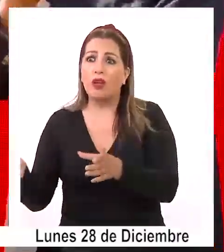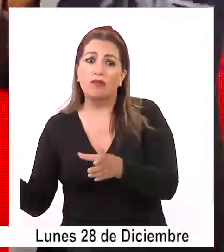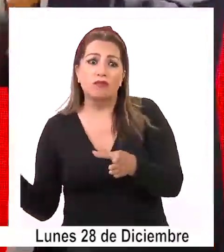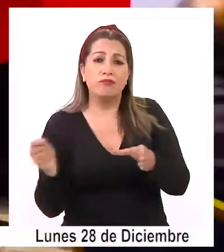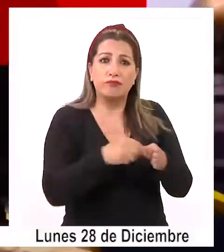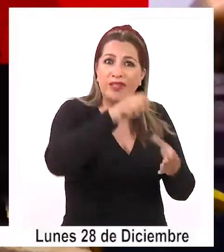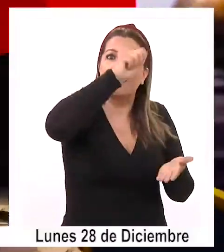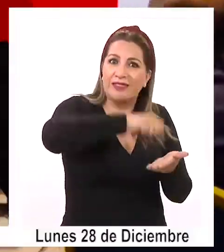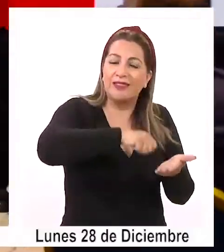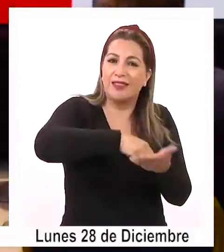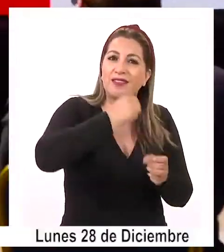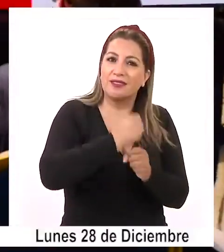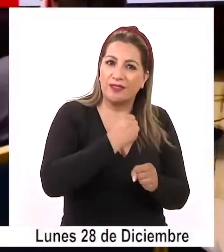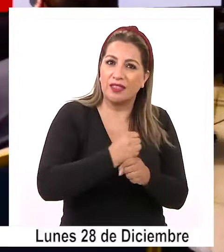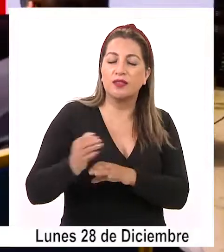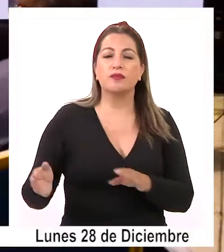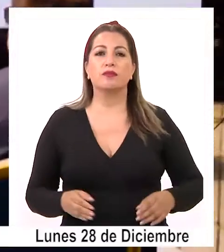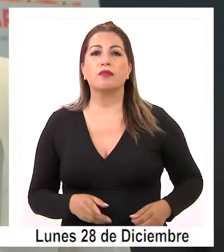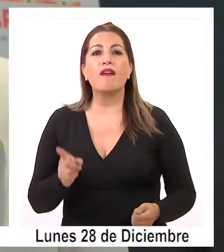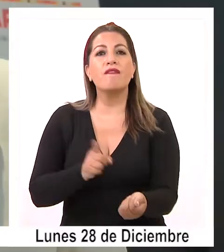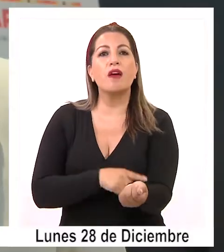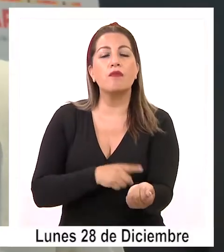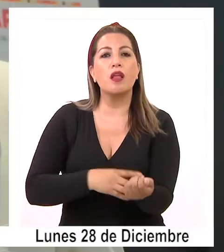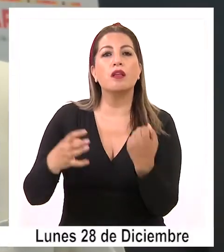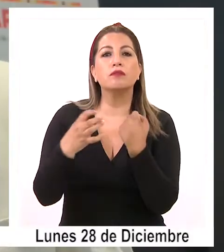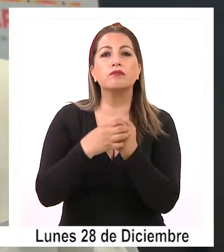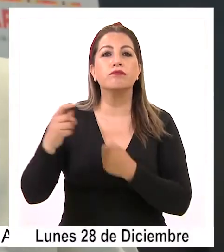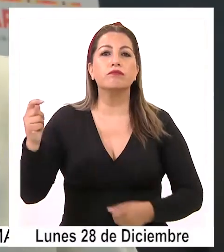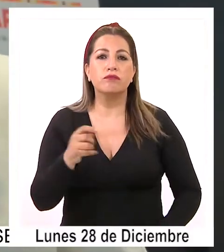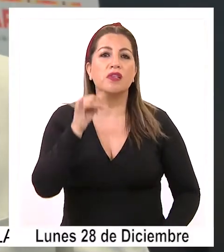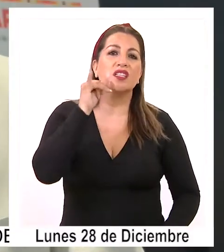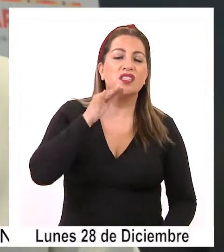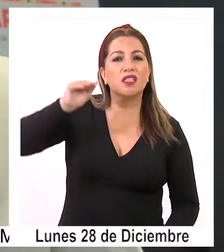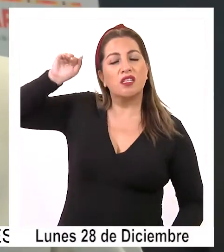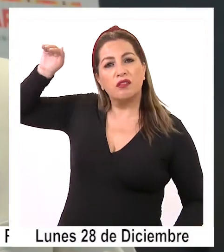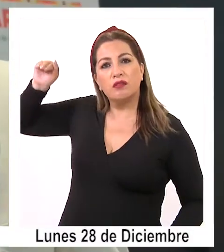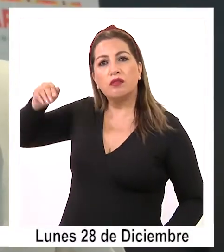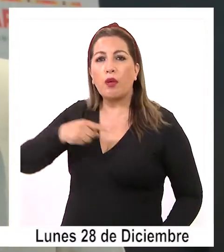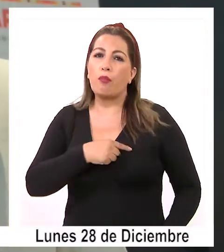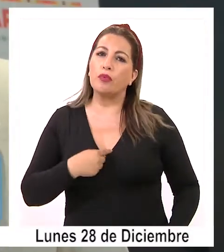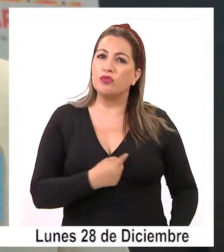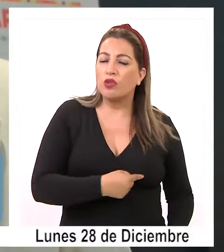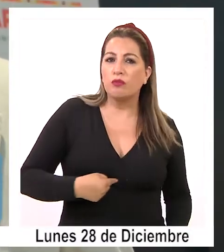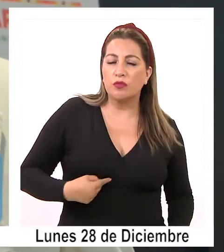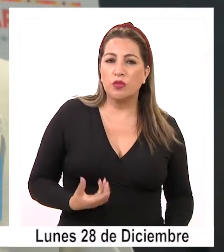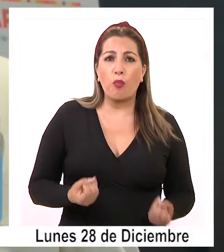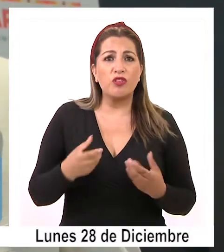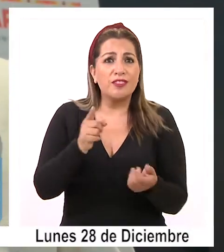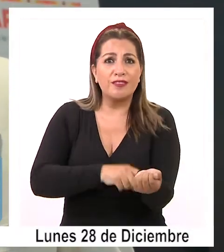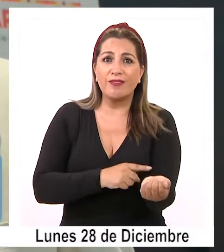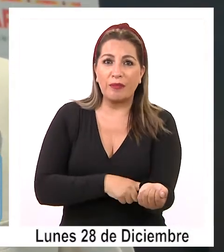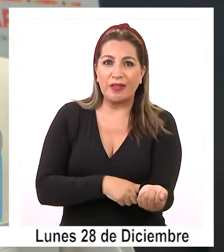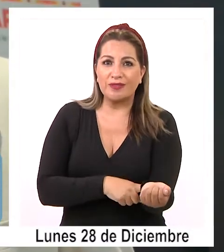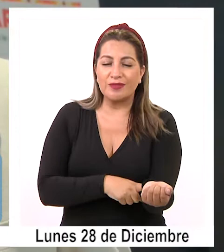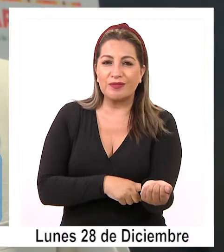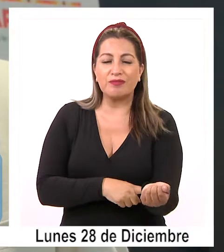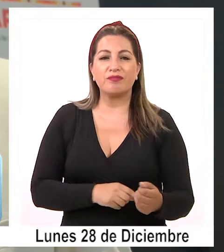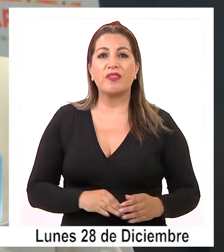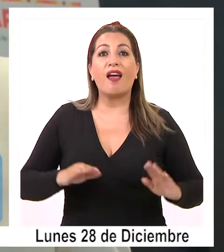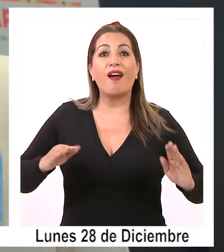familias. Familias de esta región, familias de Iquique, de Altospiso, de Pozo del Monte, van a poder